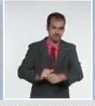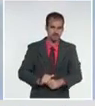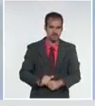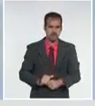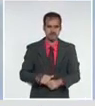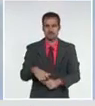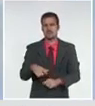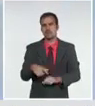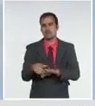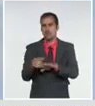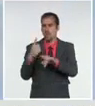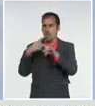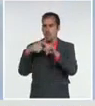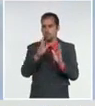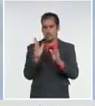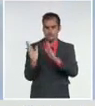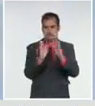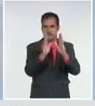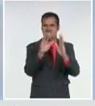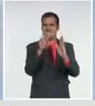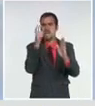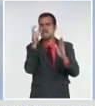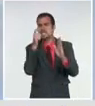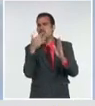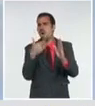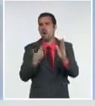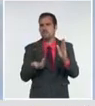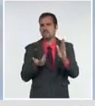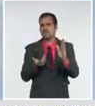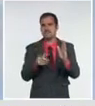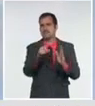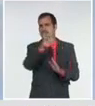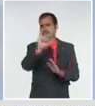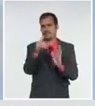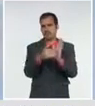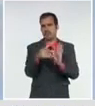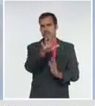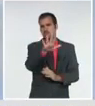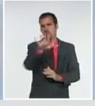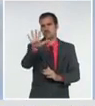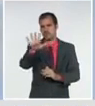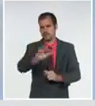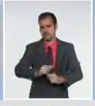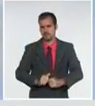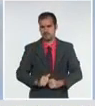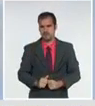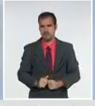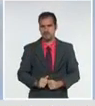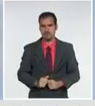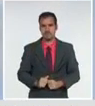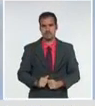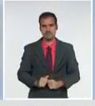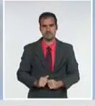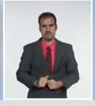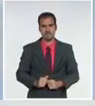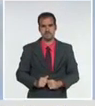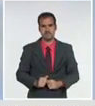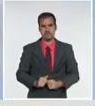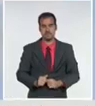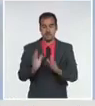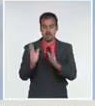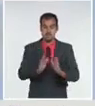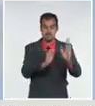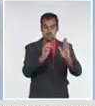.555 y hoy subimos el número de confirmados